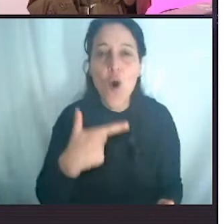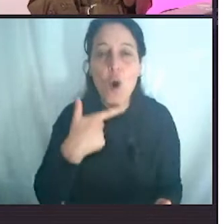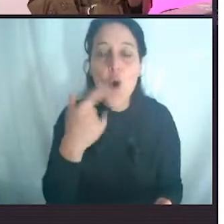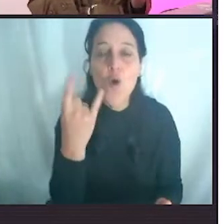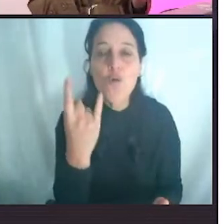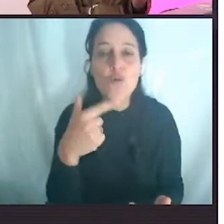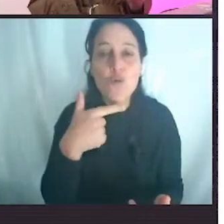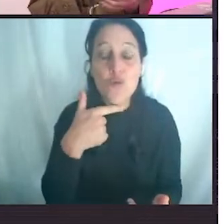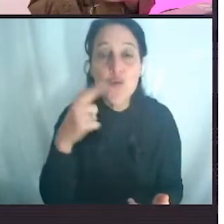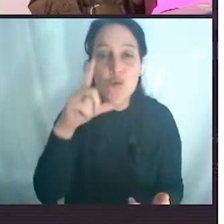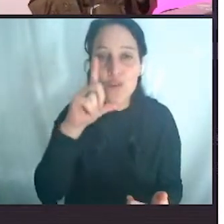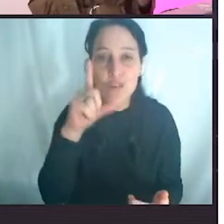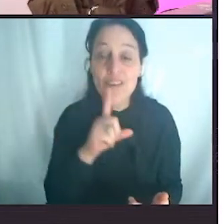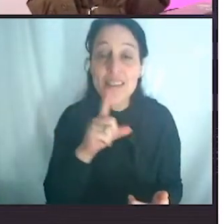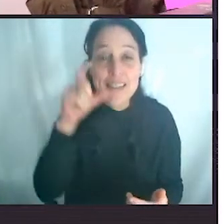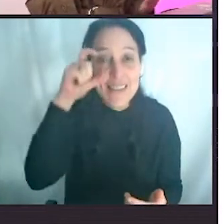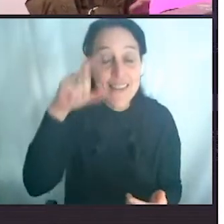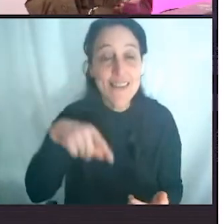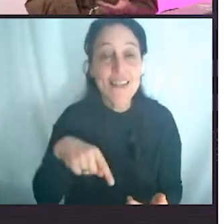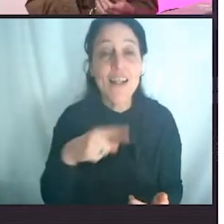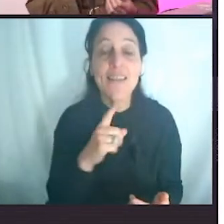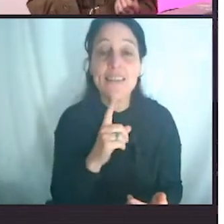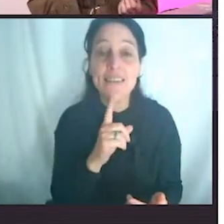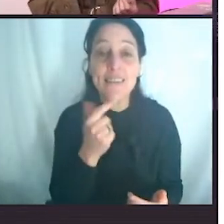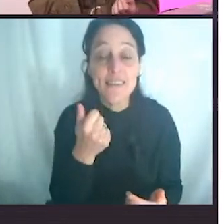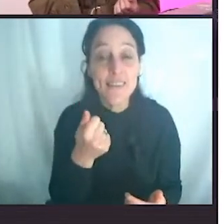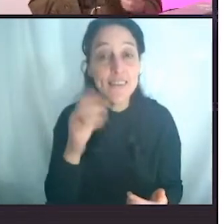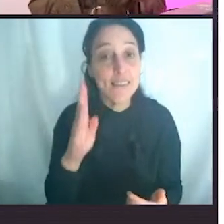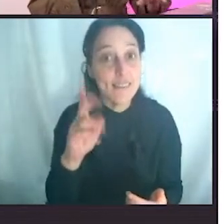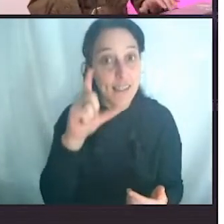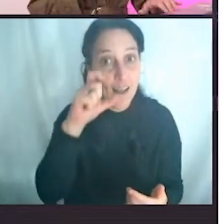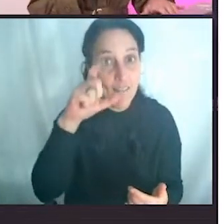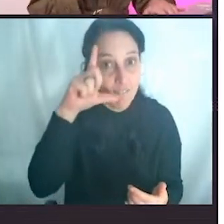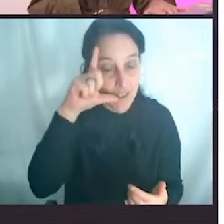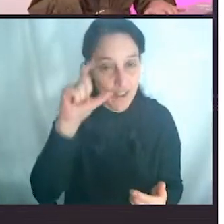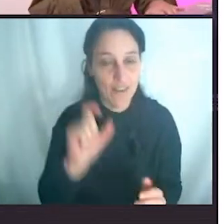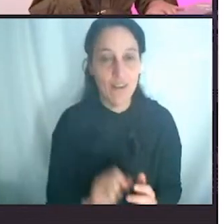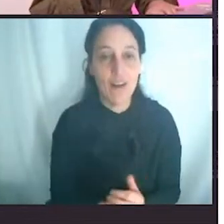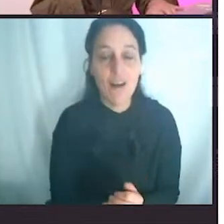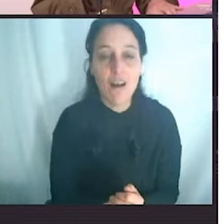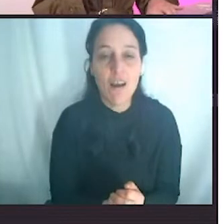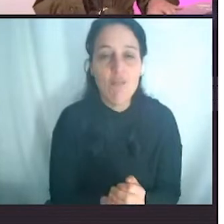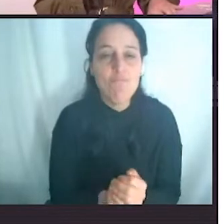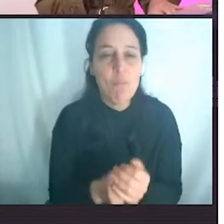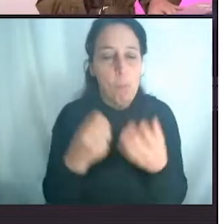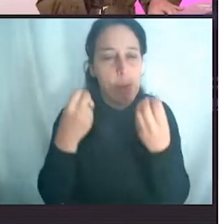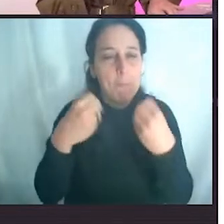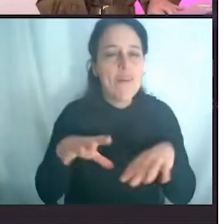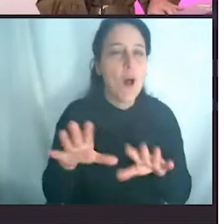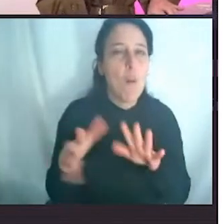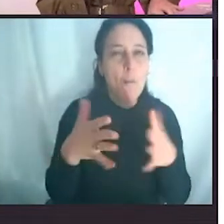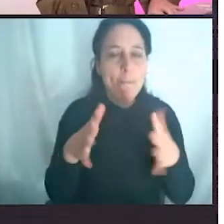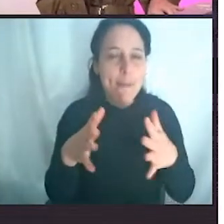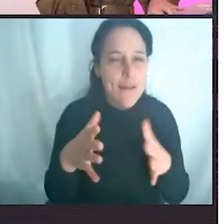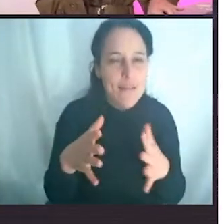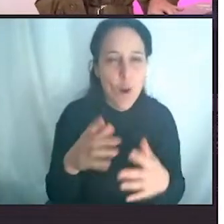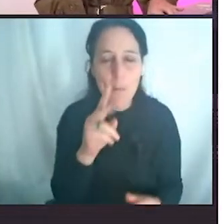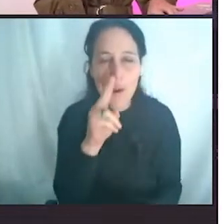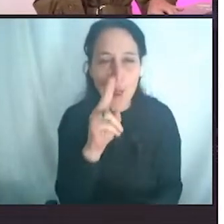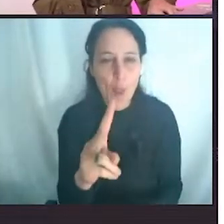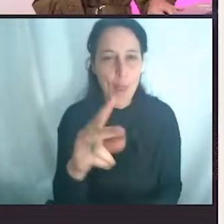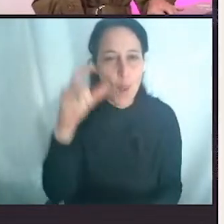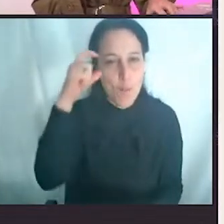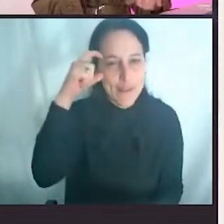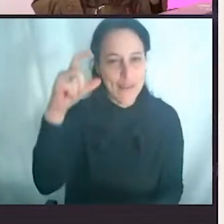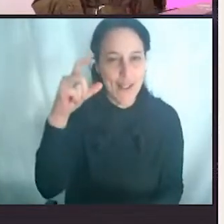podía generar este impacto. Y crecimos todos los años desde que empezamos allá por 2010. Estos son los últimos años de la